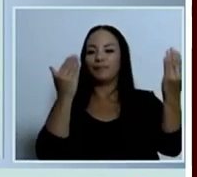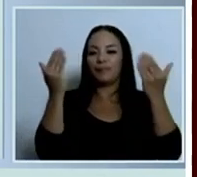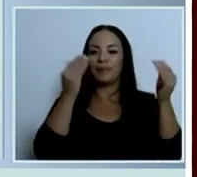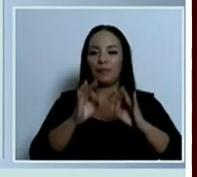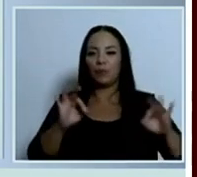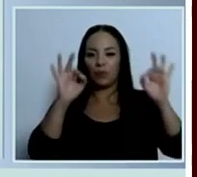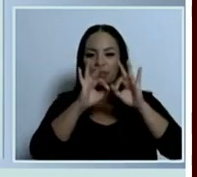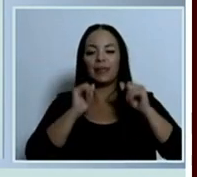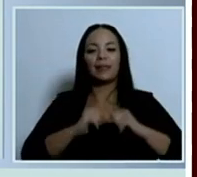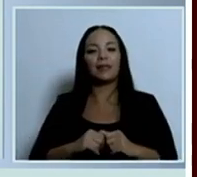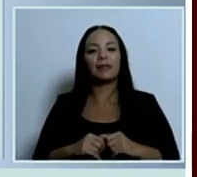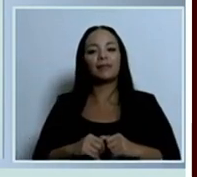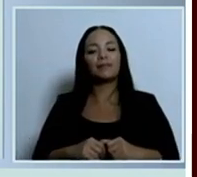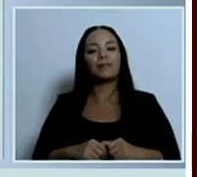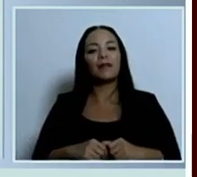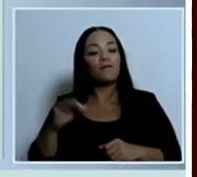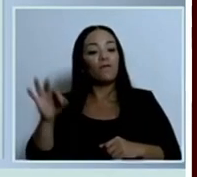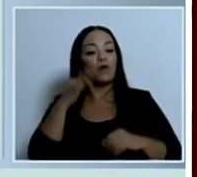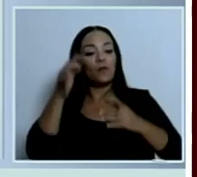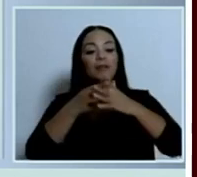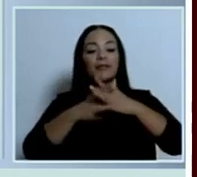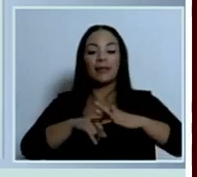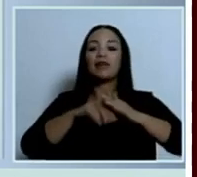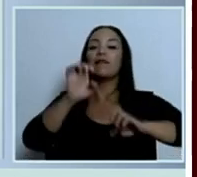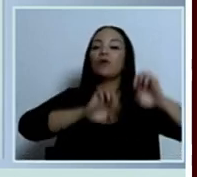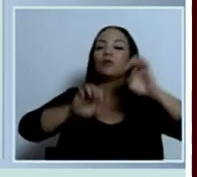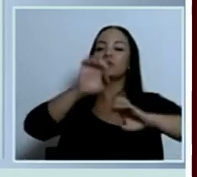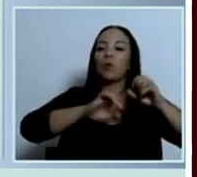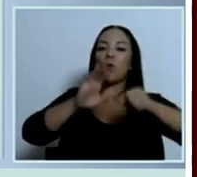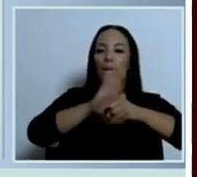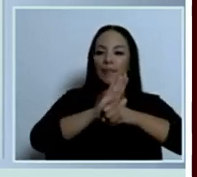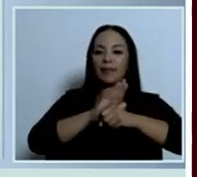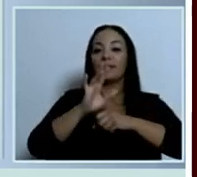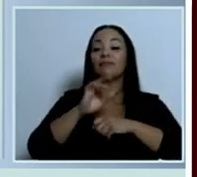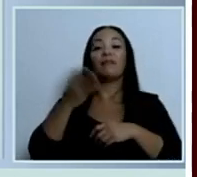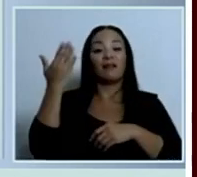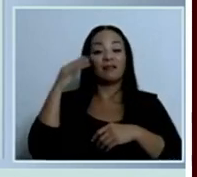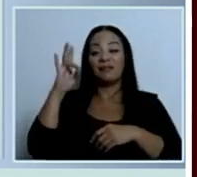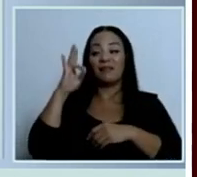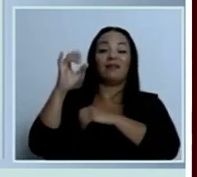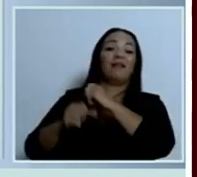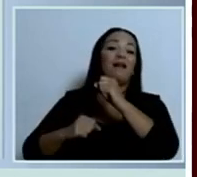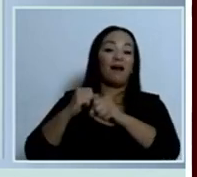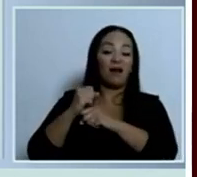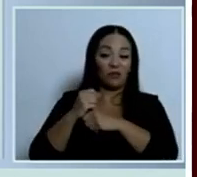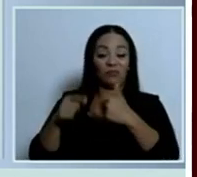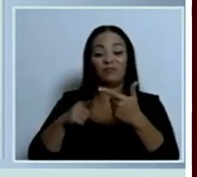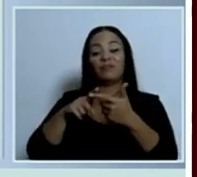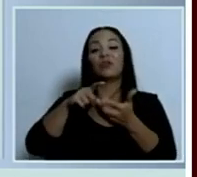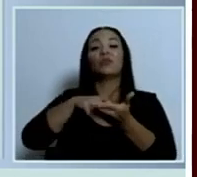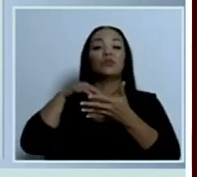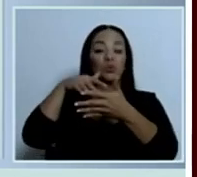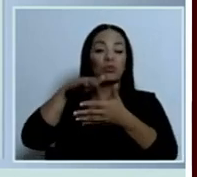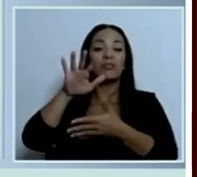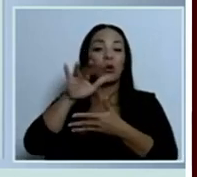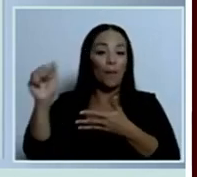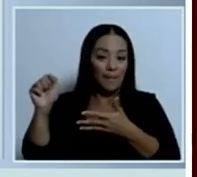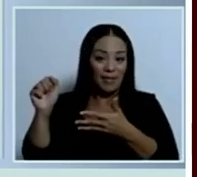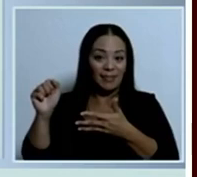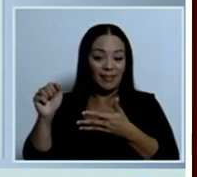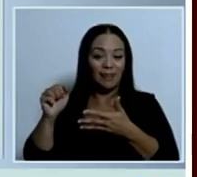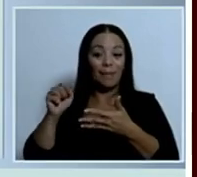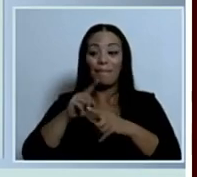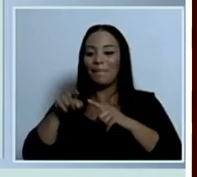El mecanismo inicial que era por evaluación completa era de siete años luego un reconocimiento de estudios que pasaba cinco meses pero este